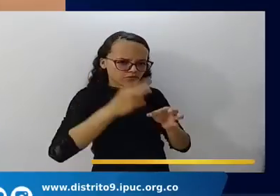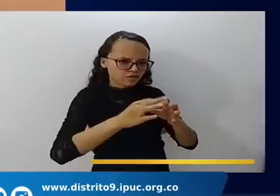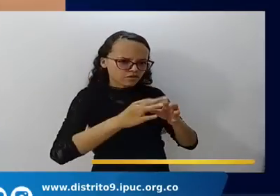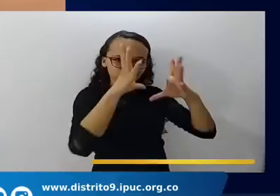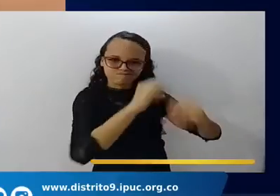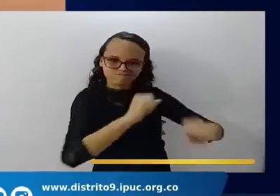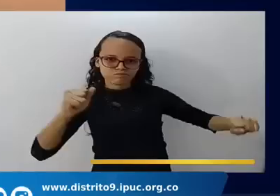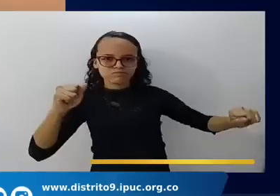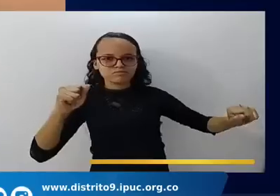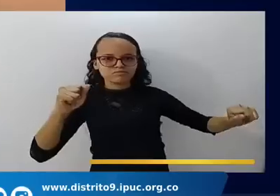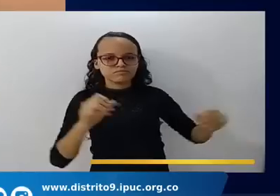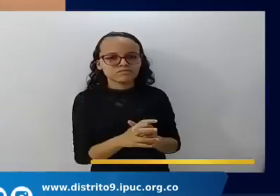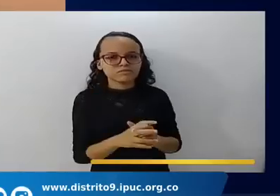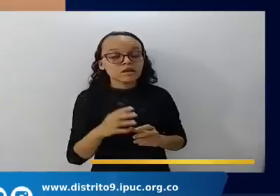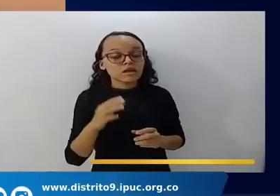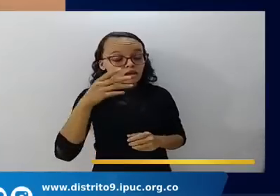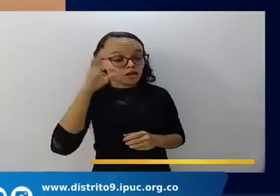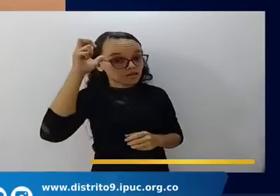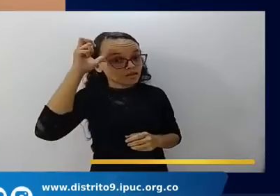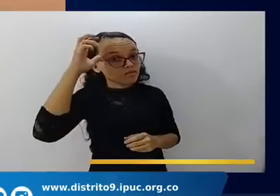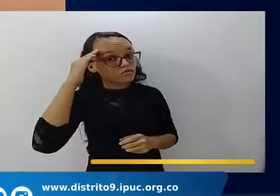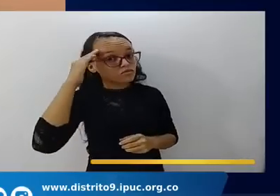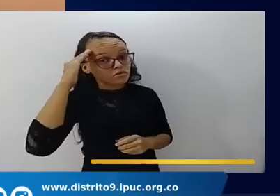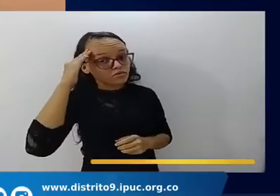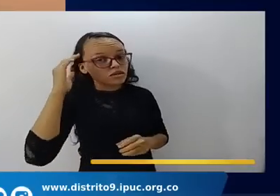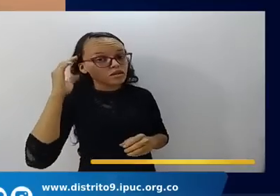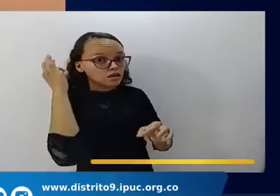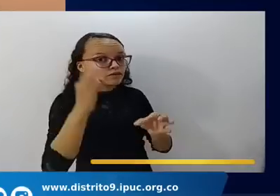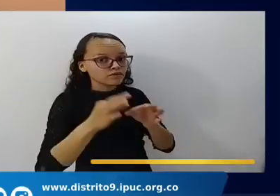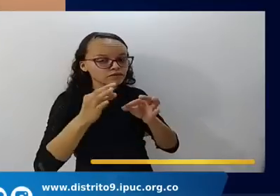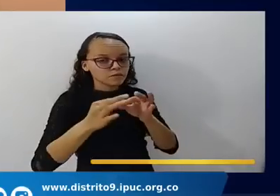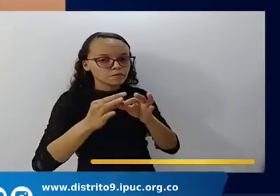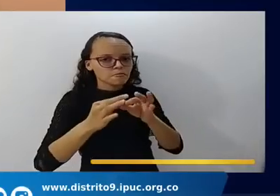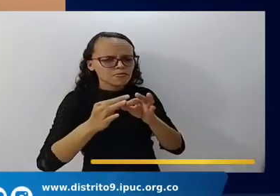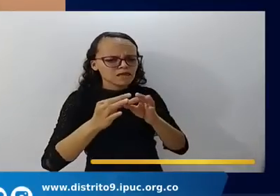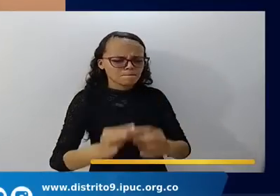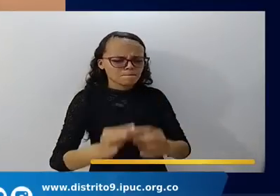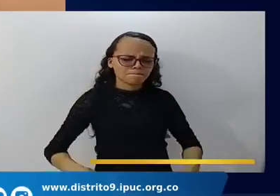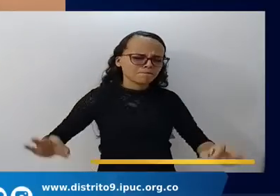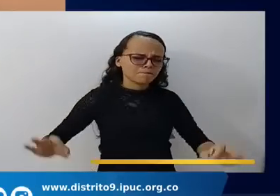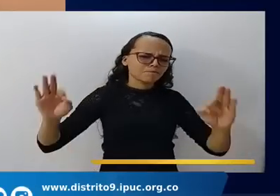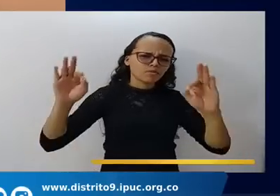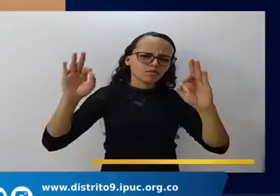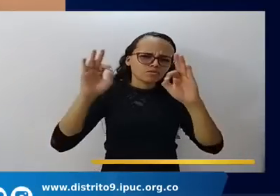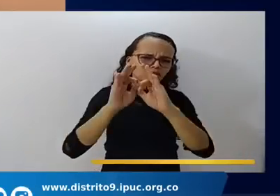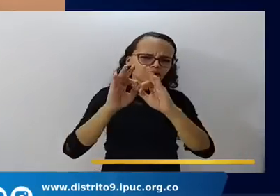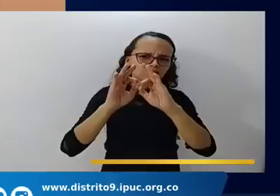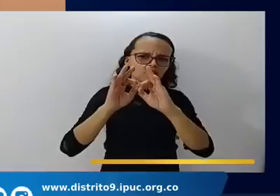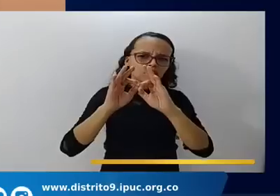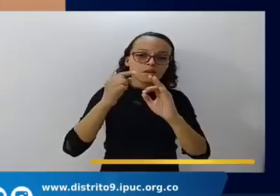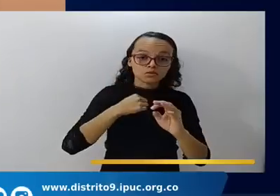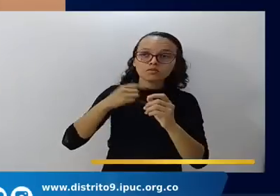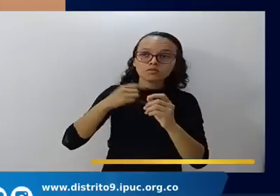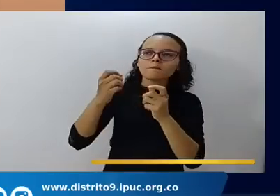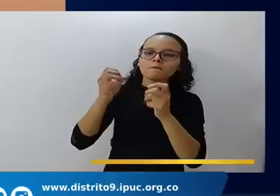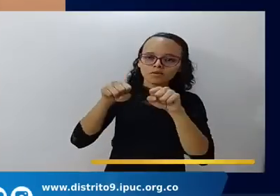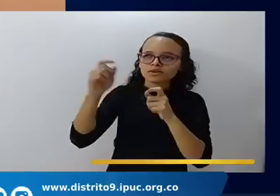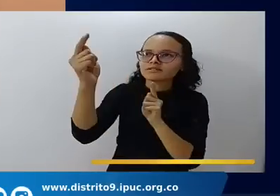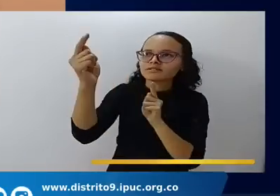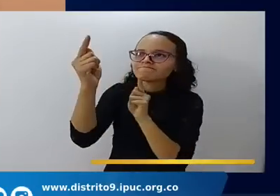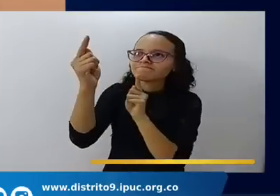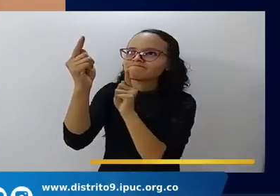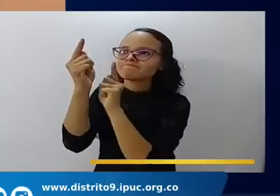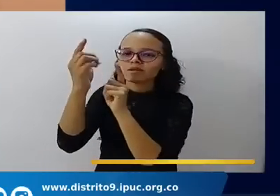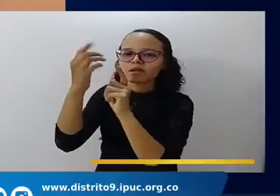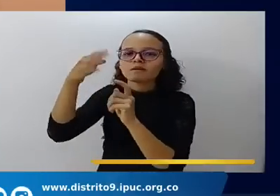que la fe es clave para acercarse a Dios, para